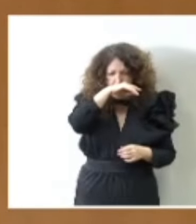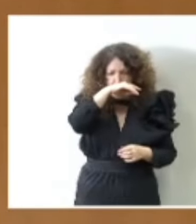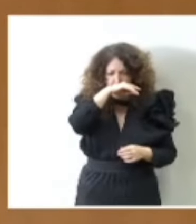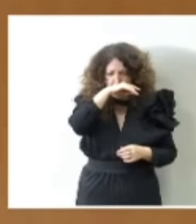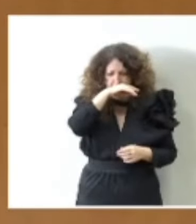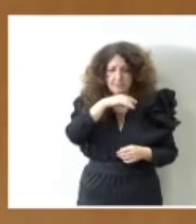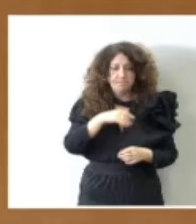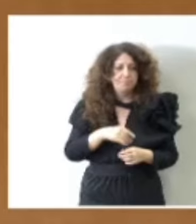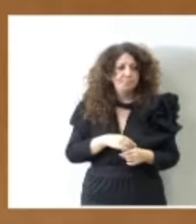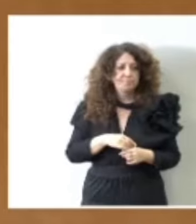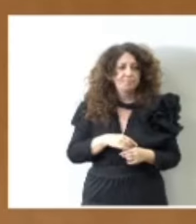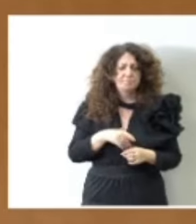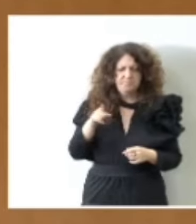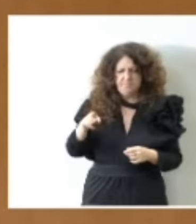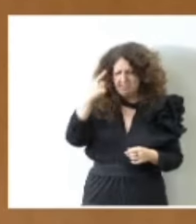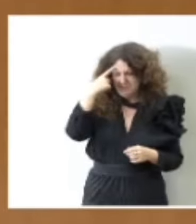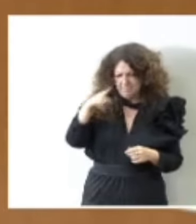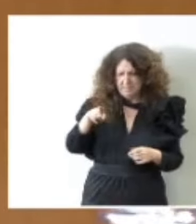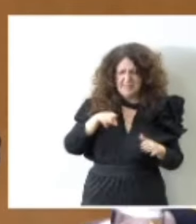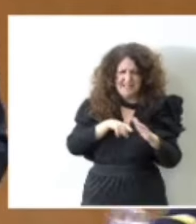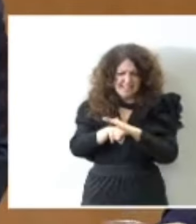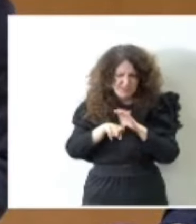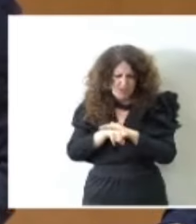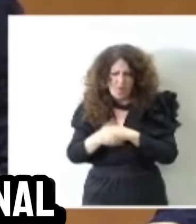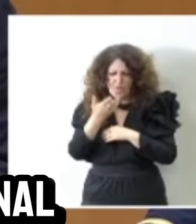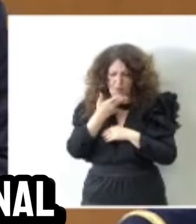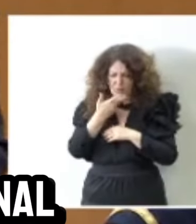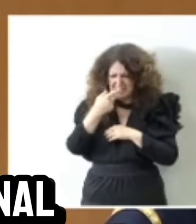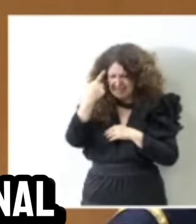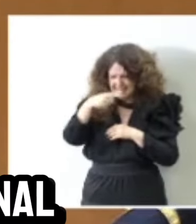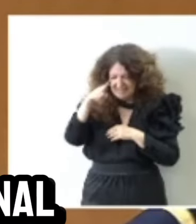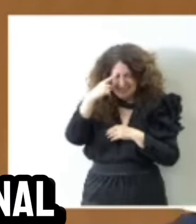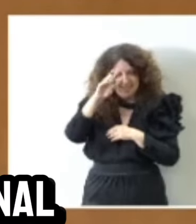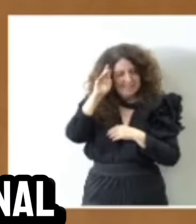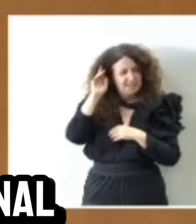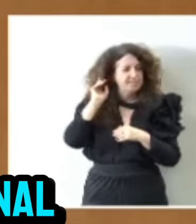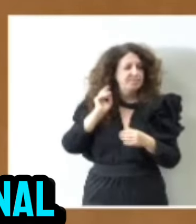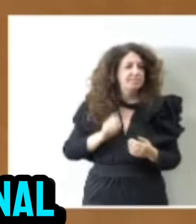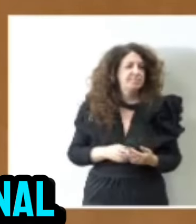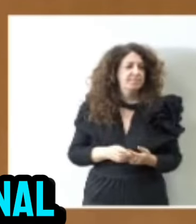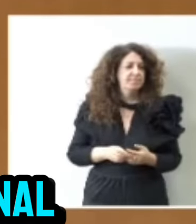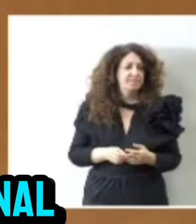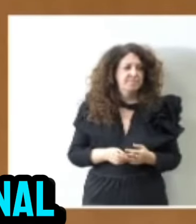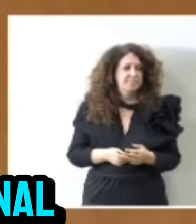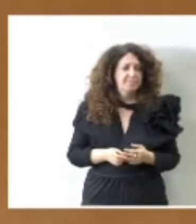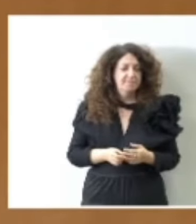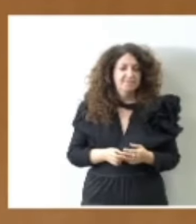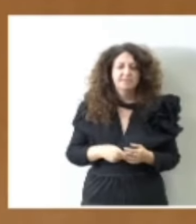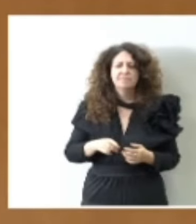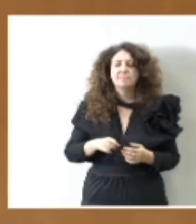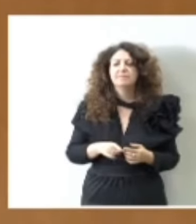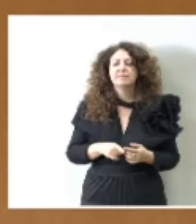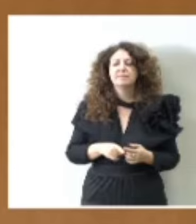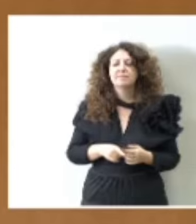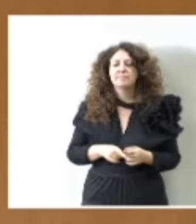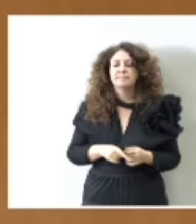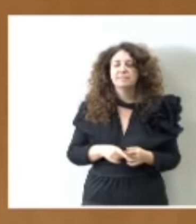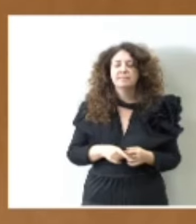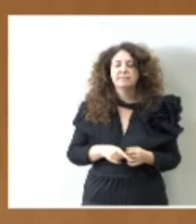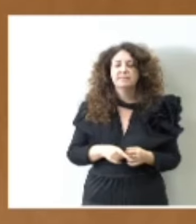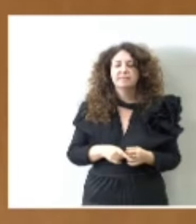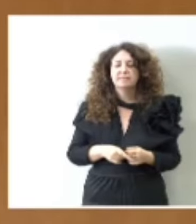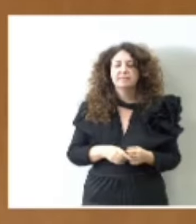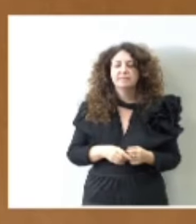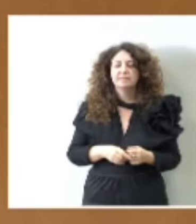capacidad, de su conocimiento e incluso de su competencia profesional. Pero